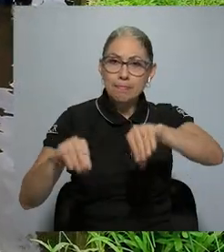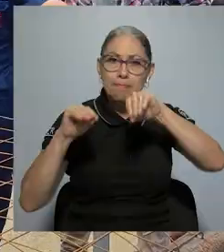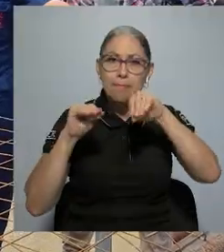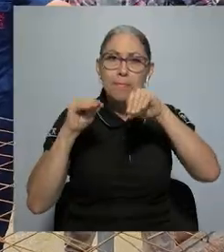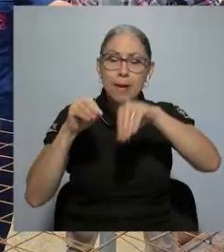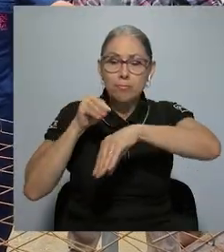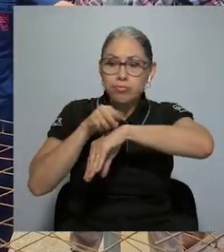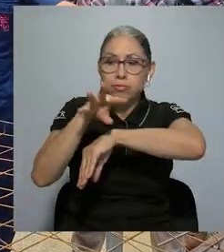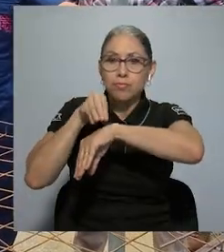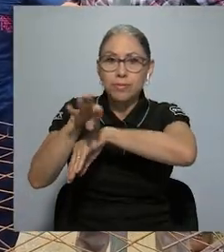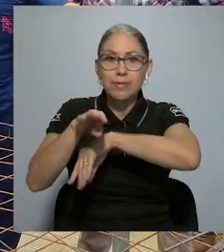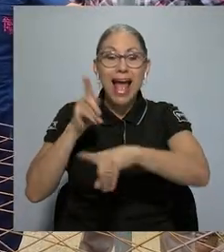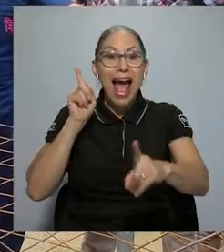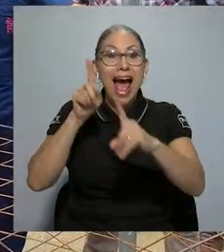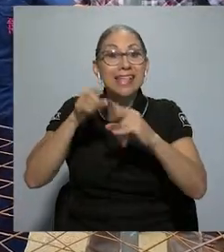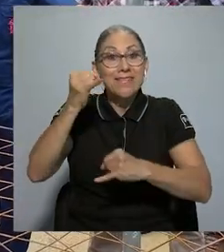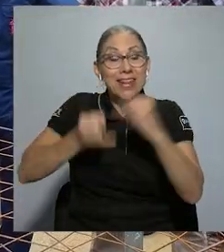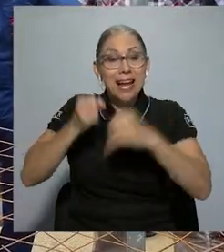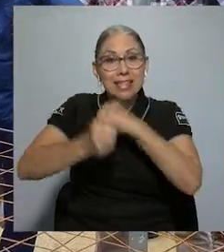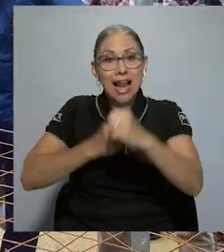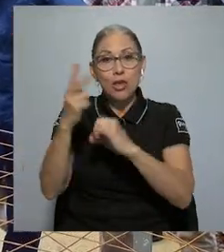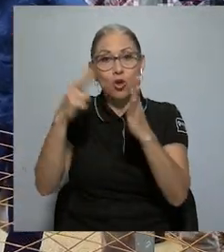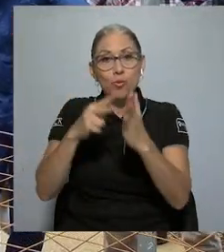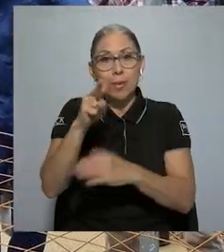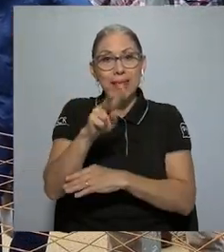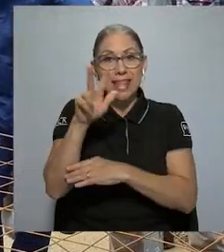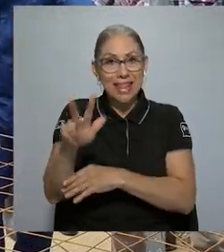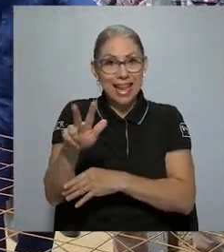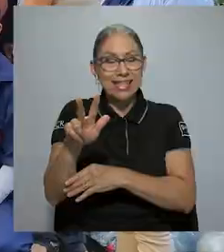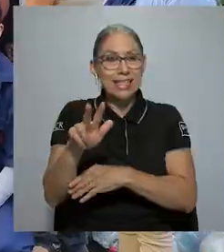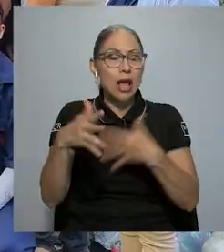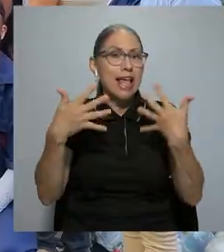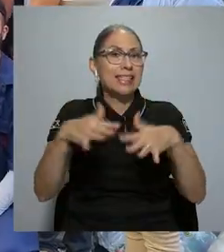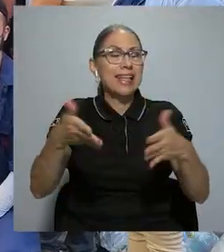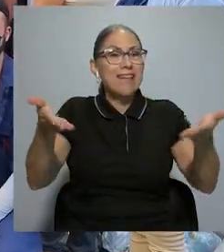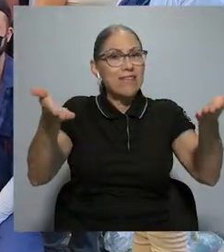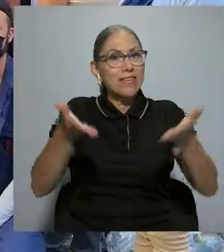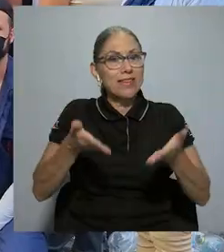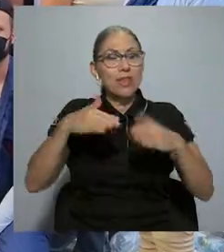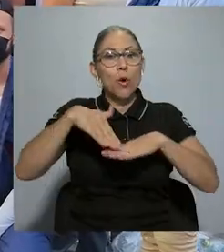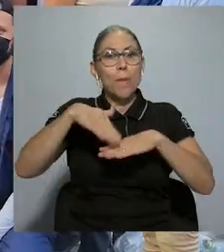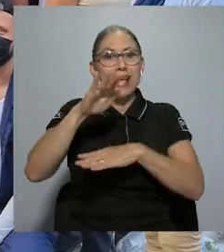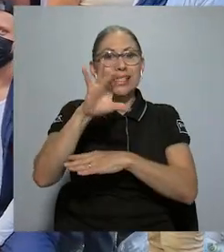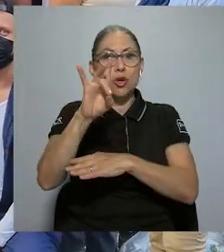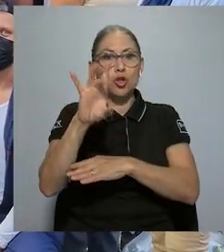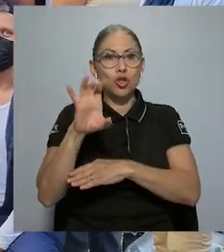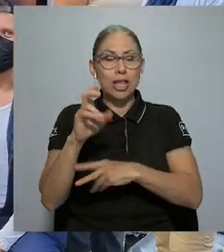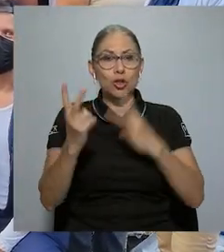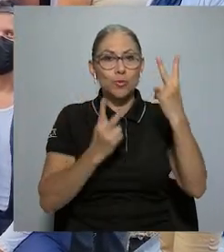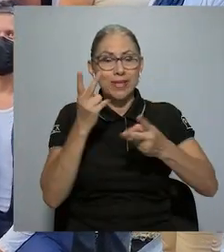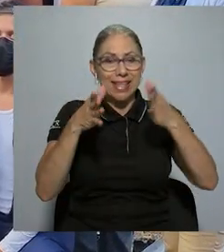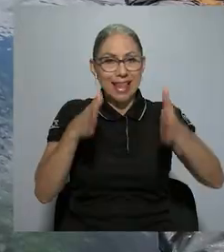asesorías y hasta finales del 2023 se habían recibido más de 800 visitantes.